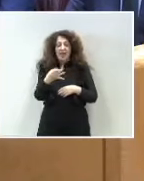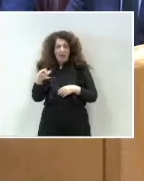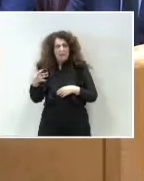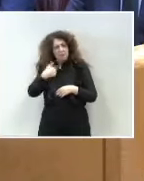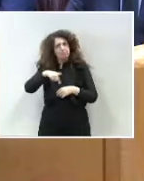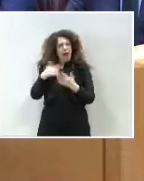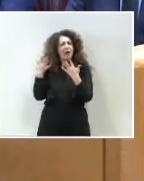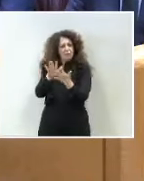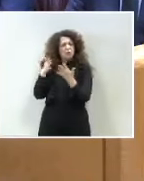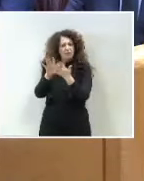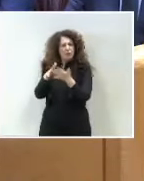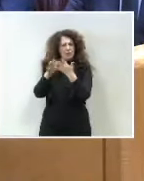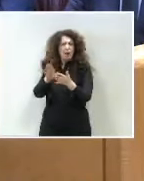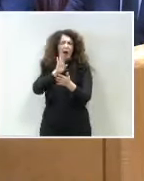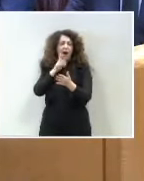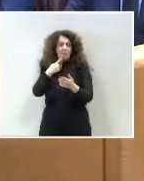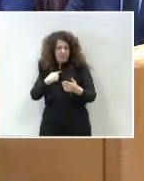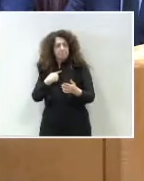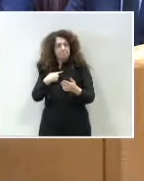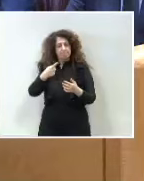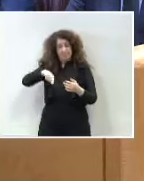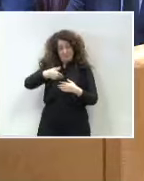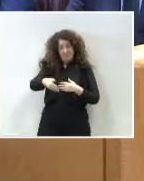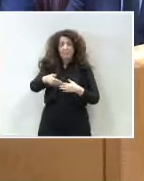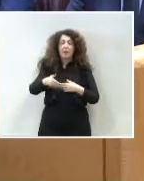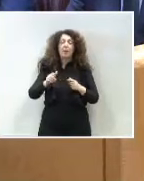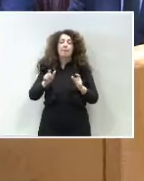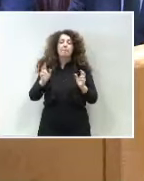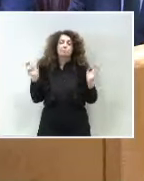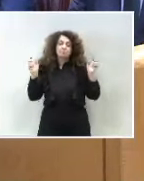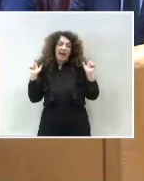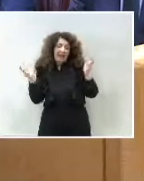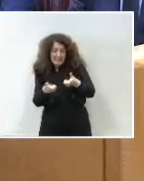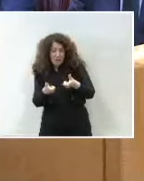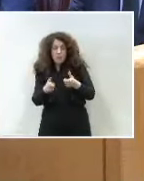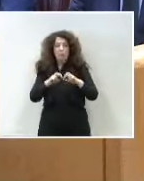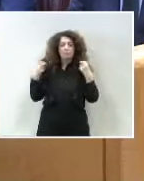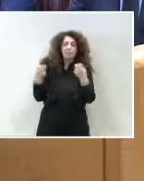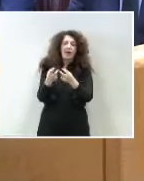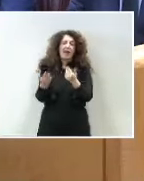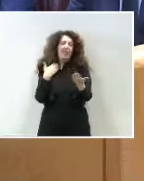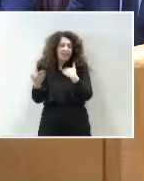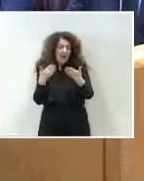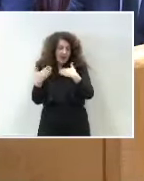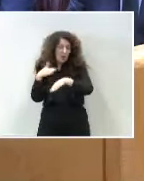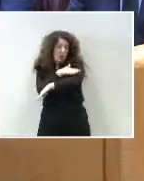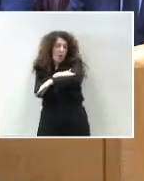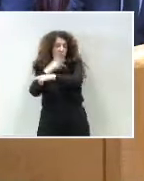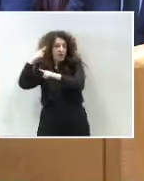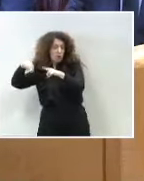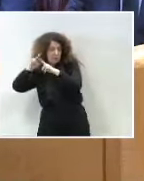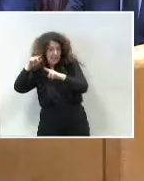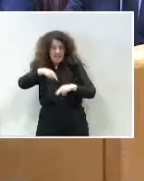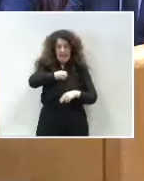ha señalado. Vamos a celebrar una nueva reunión de la mesa de diálogo entre el Gobierno de España y el Gobierno de la Generalitat de Cataluña, la